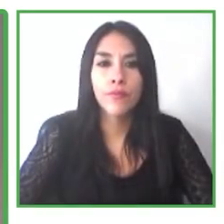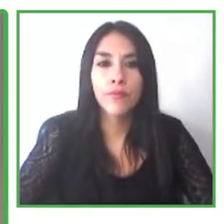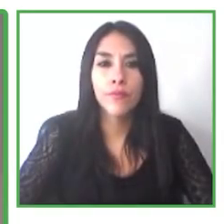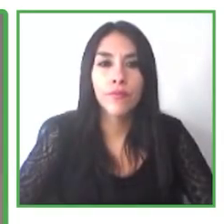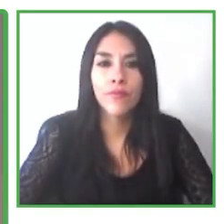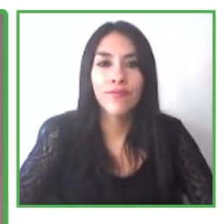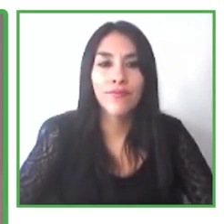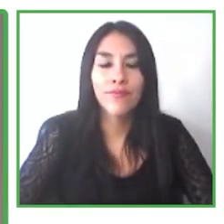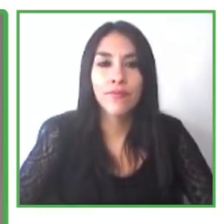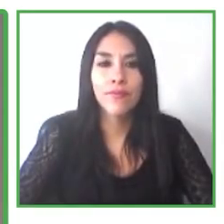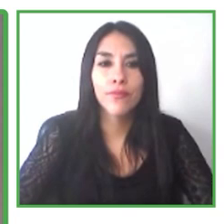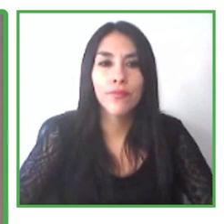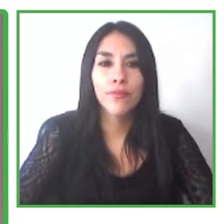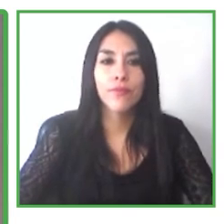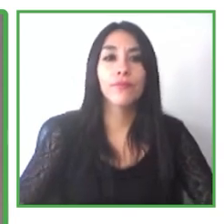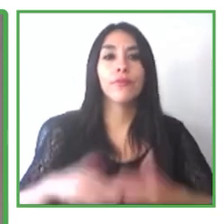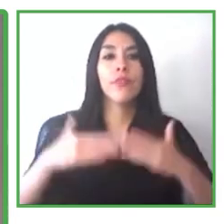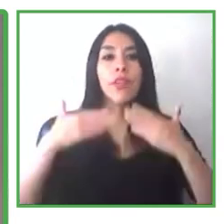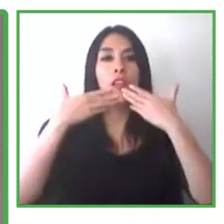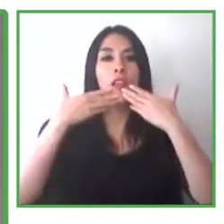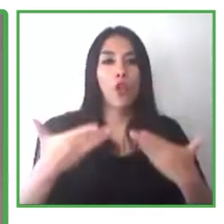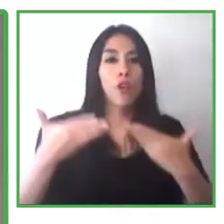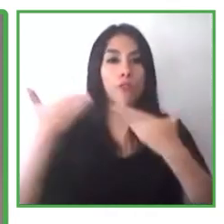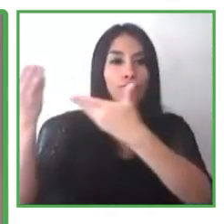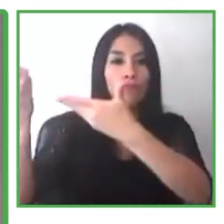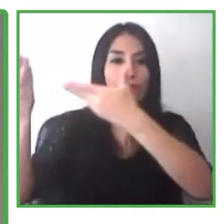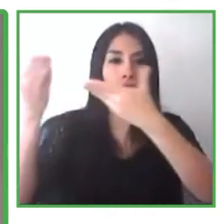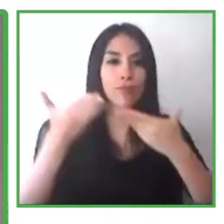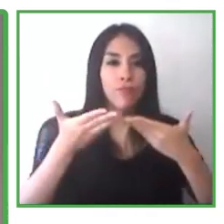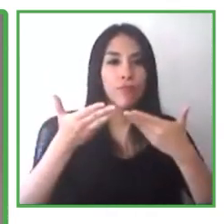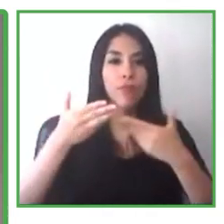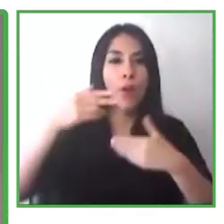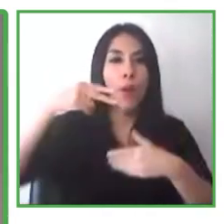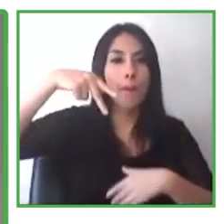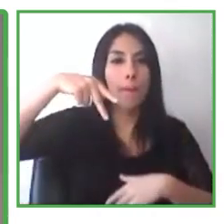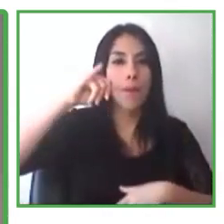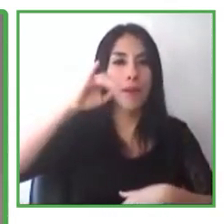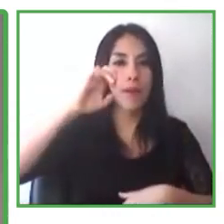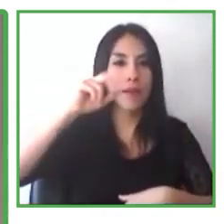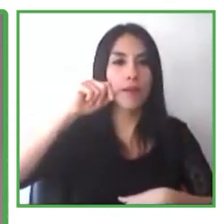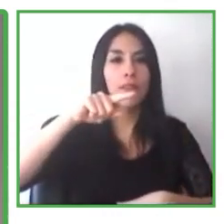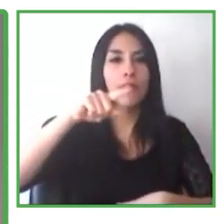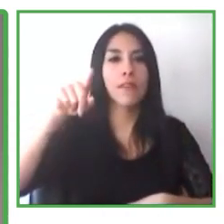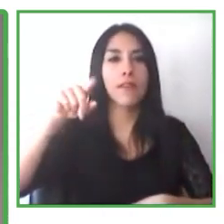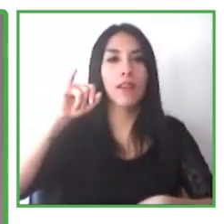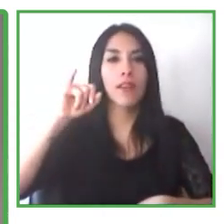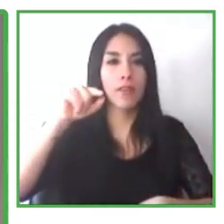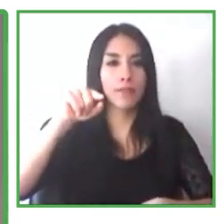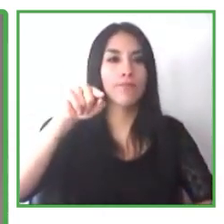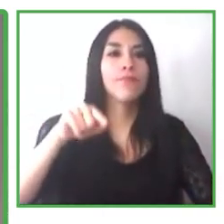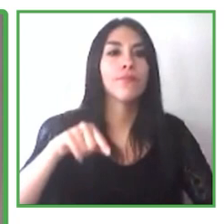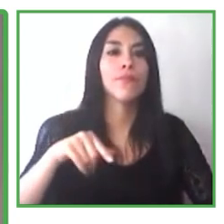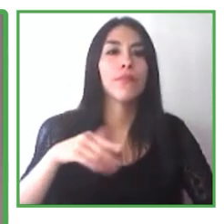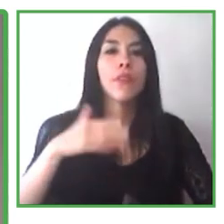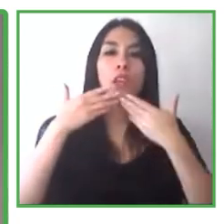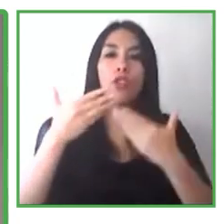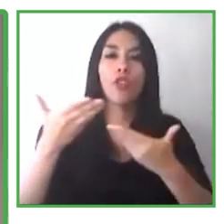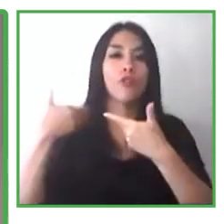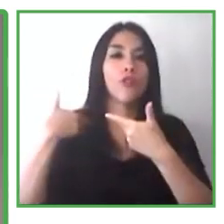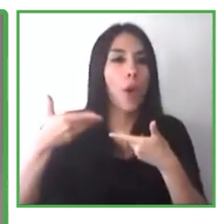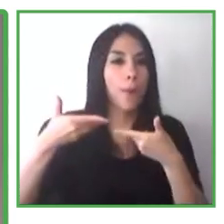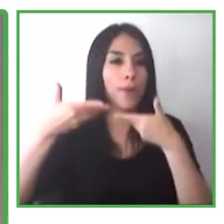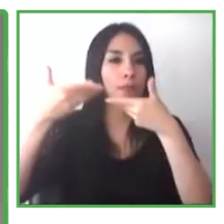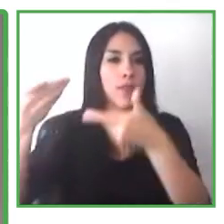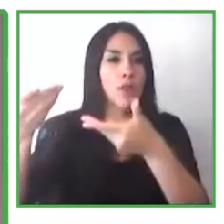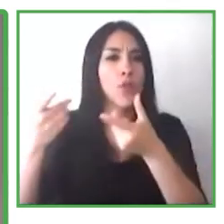Muchas gracias Purina y Maite. Esto fue bastante inspirador. Están haciendo muy buen trabajo con gran